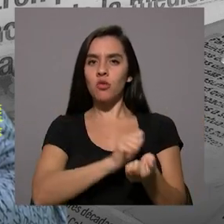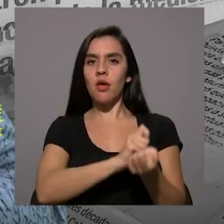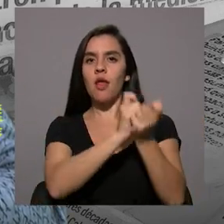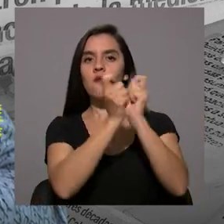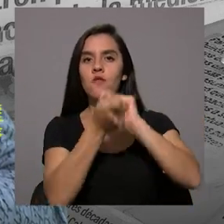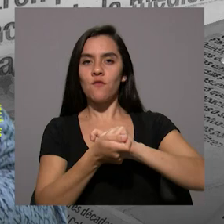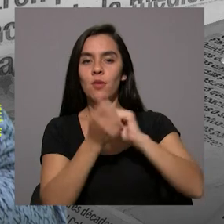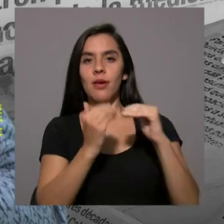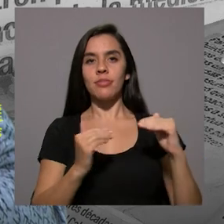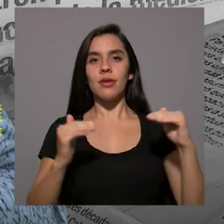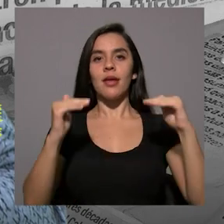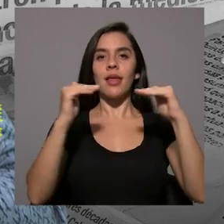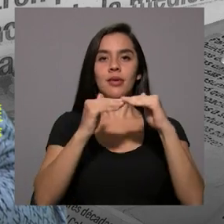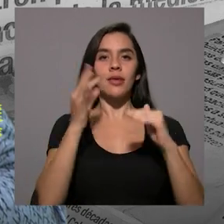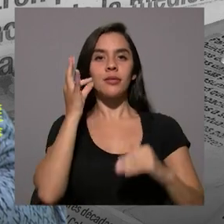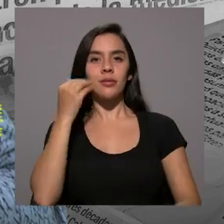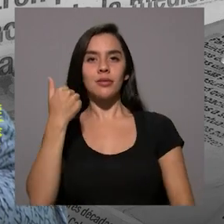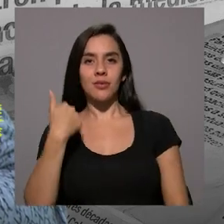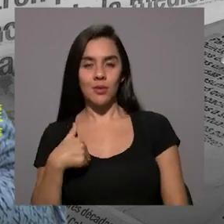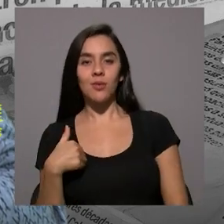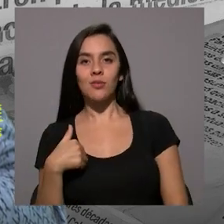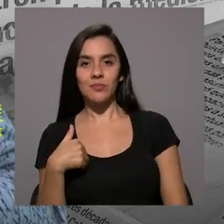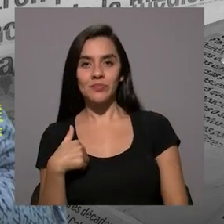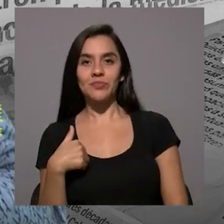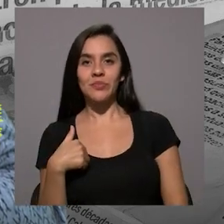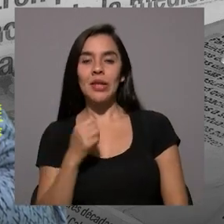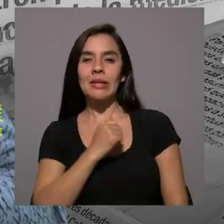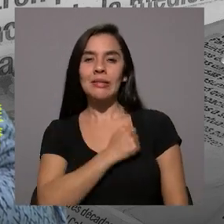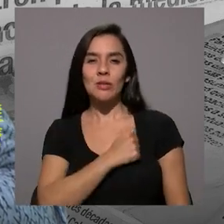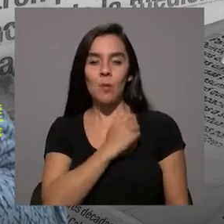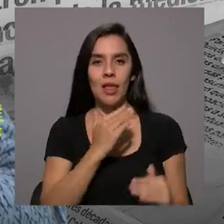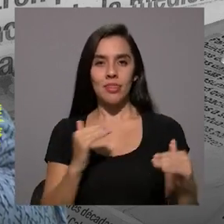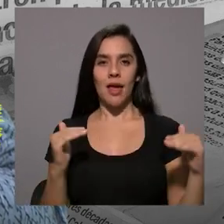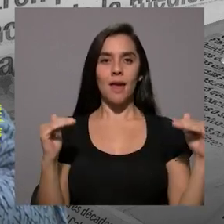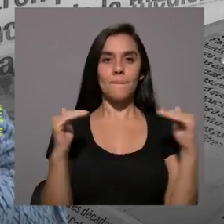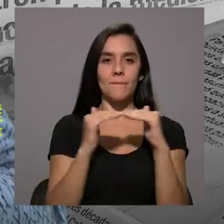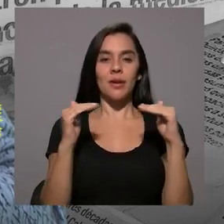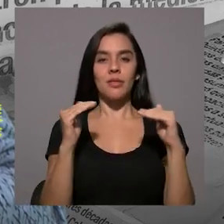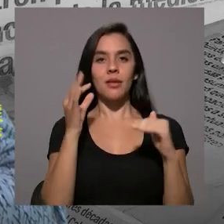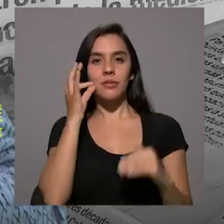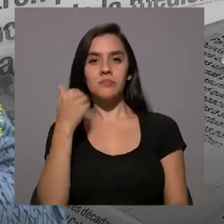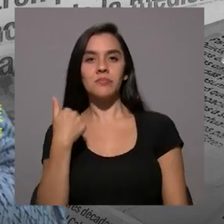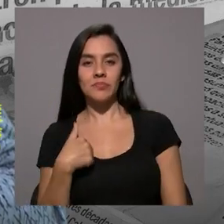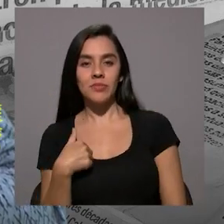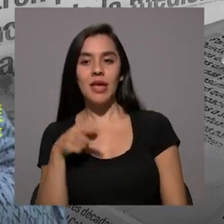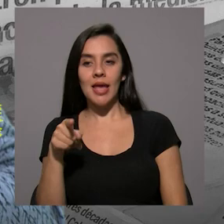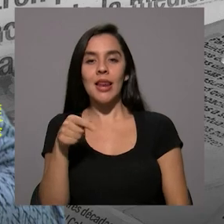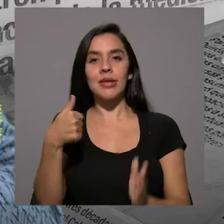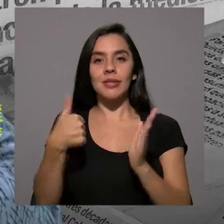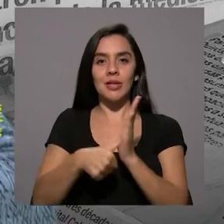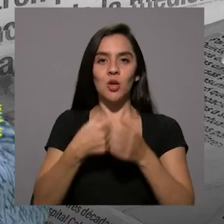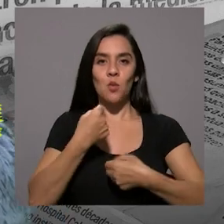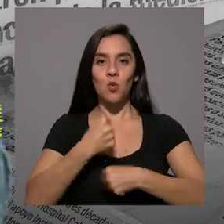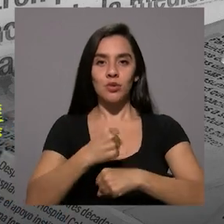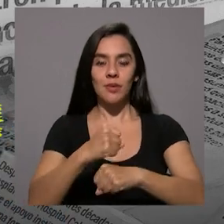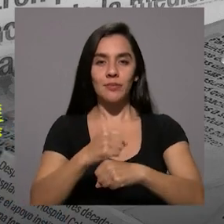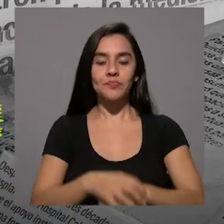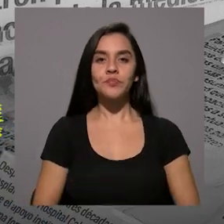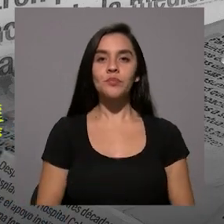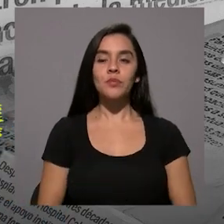reforma de la equidad de género, de la paridad de género, disculpen, en las elecciones municipales.